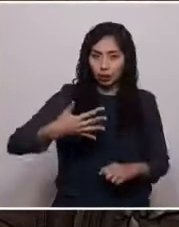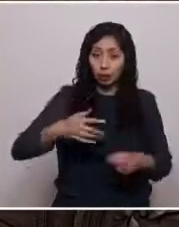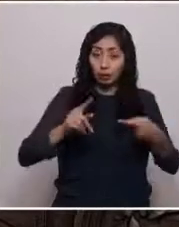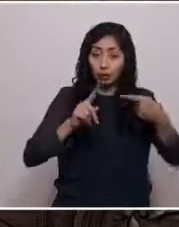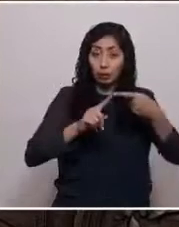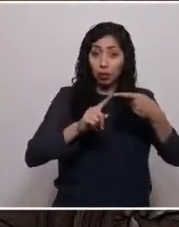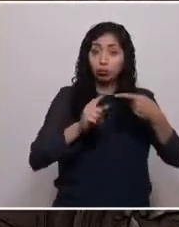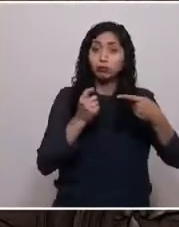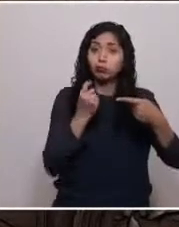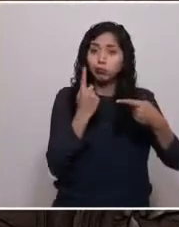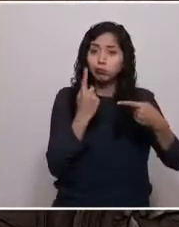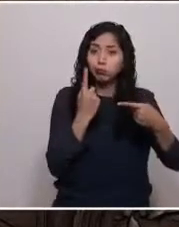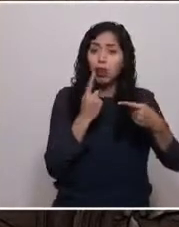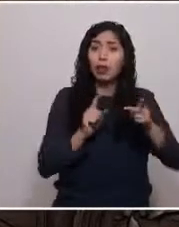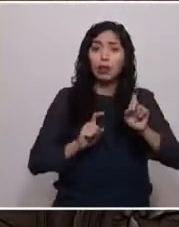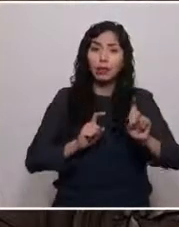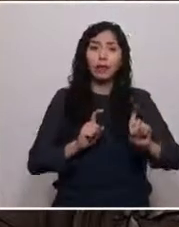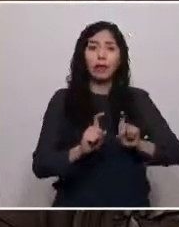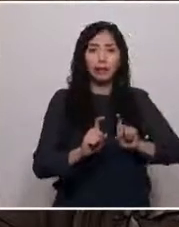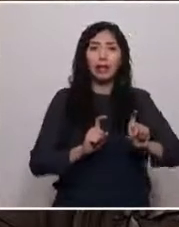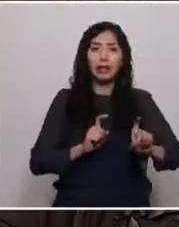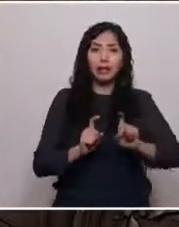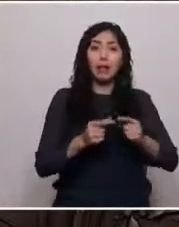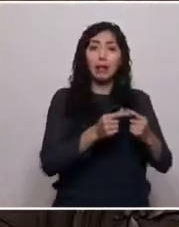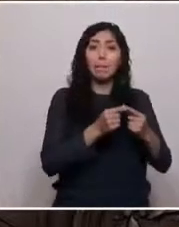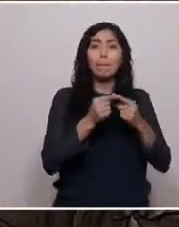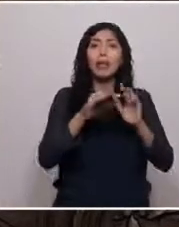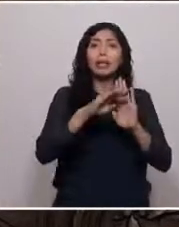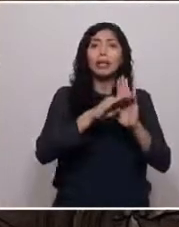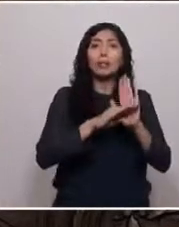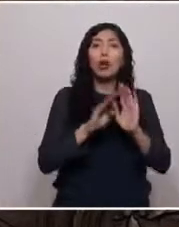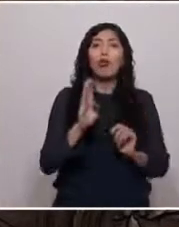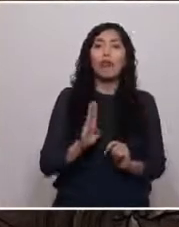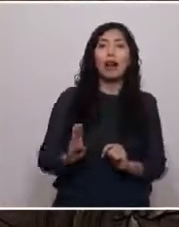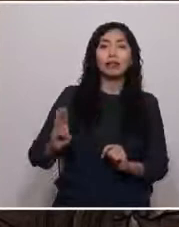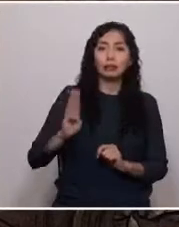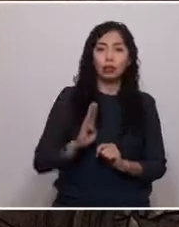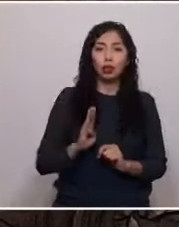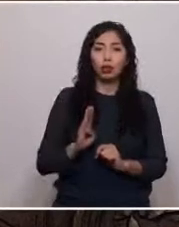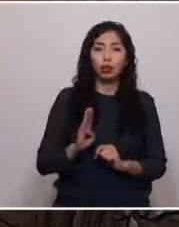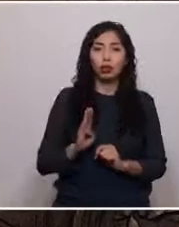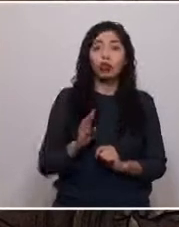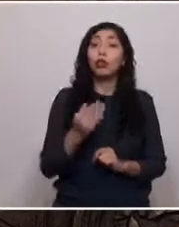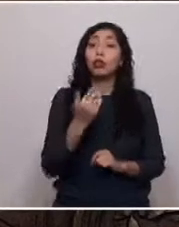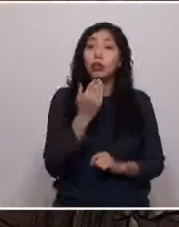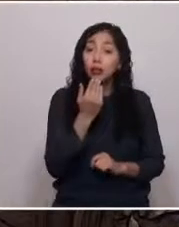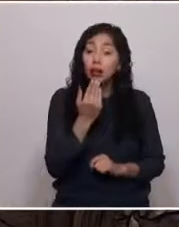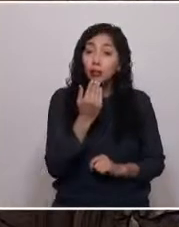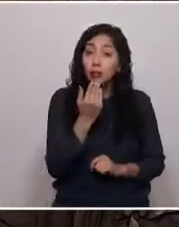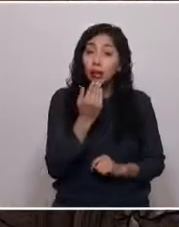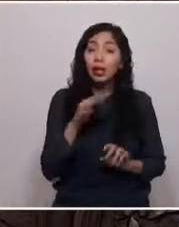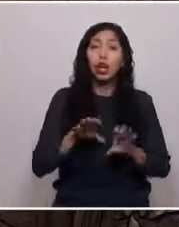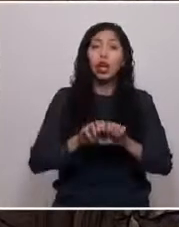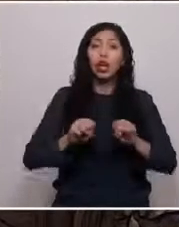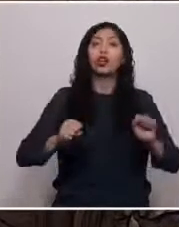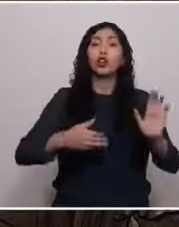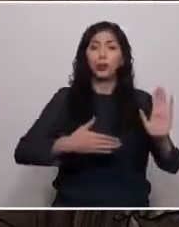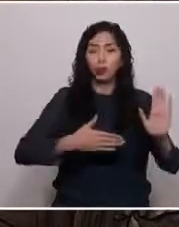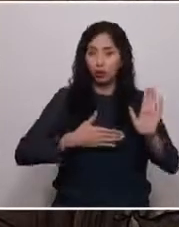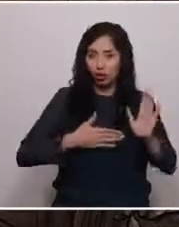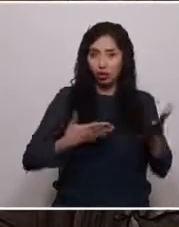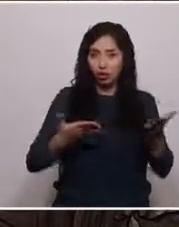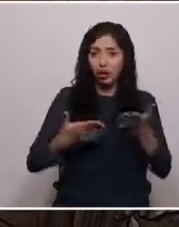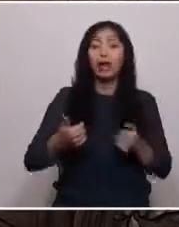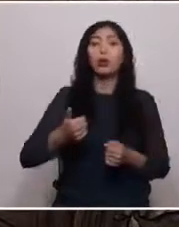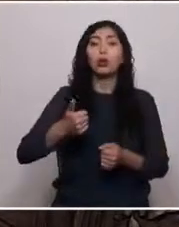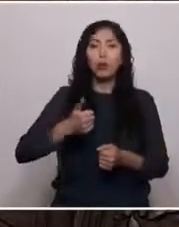acatamiento y defensa de ciertos principios básicos preestablecidos, y por otra, el compromiso de cumplir los